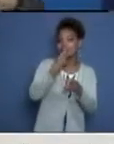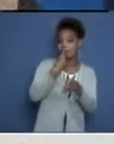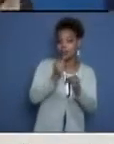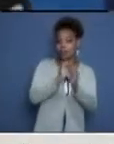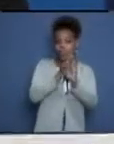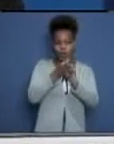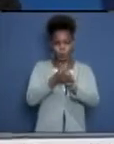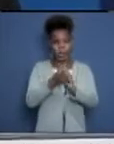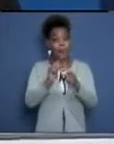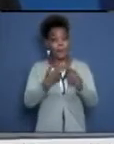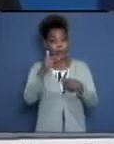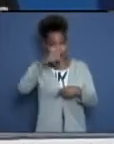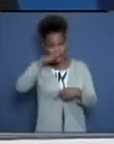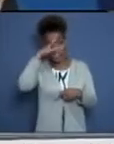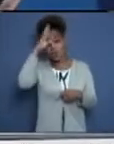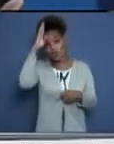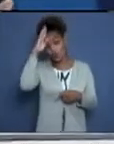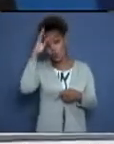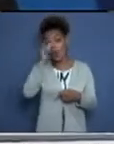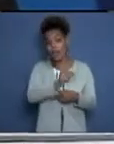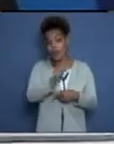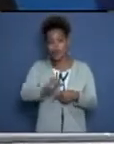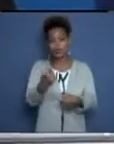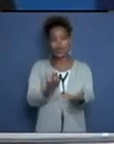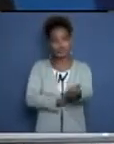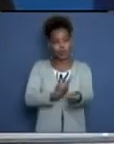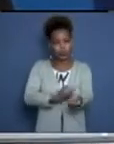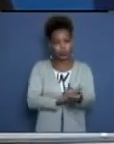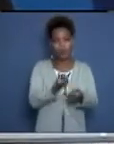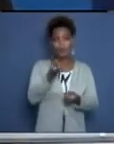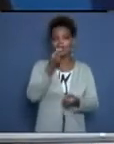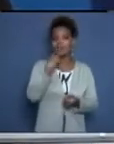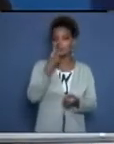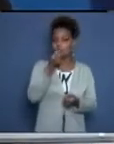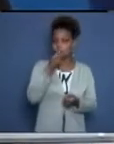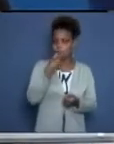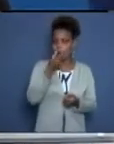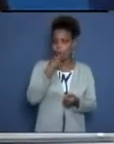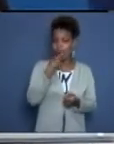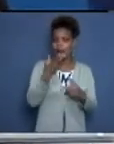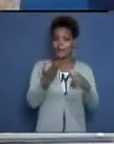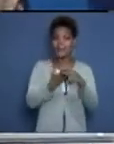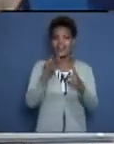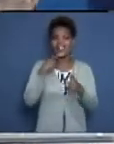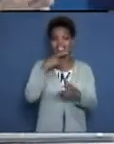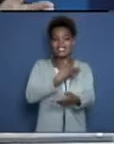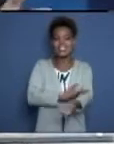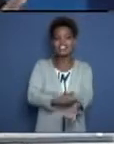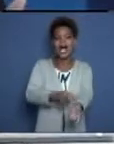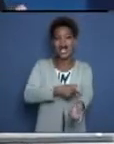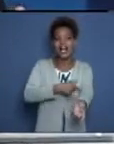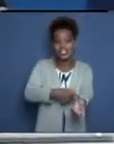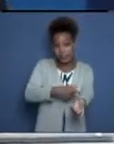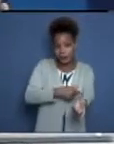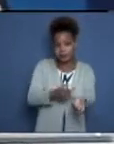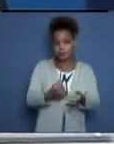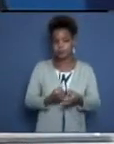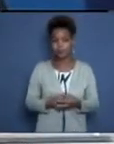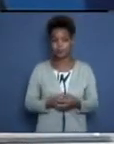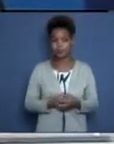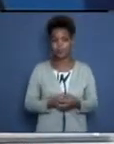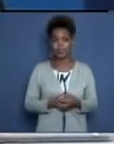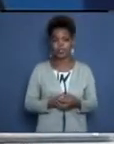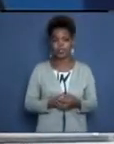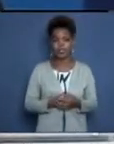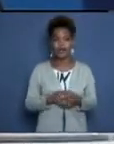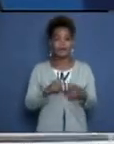uso de la aspirina. Dijo sea paso, se está evaluando para la versión esta 1.7 del protocolo la introducción de la aspirina. Pero la